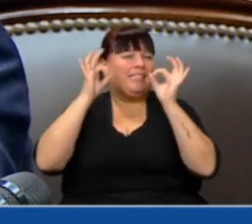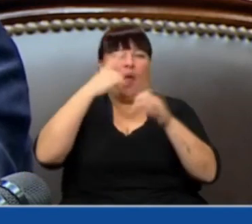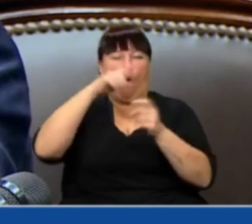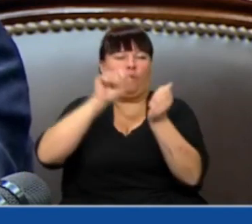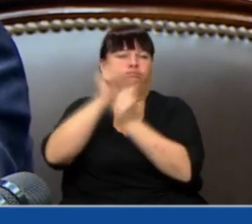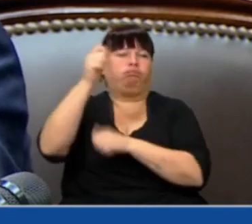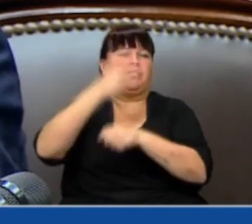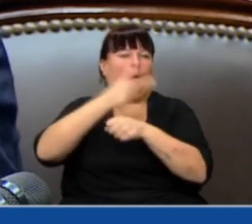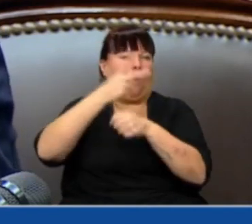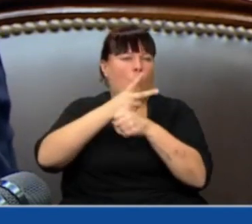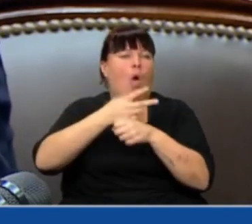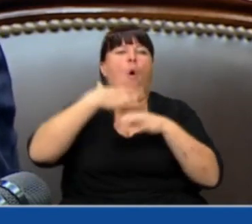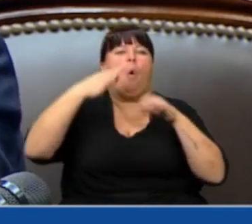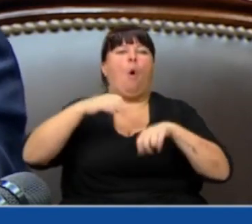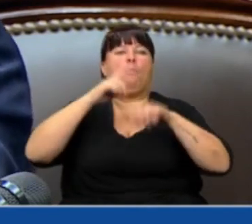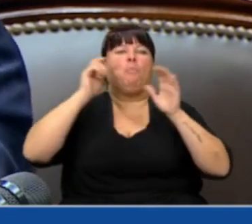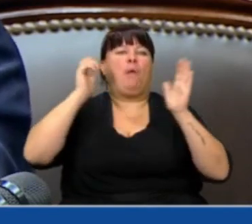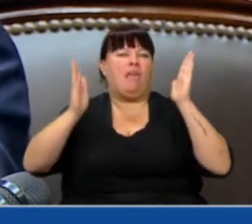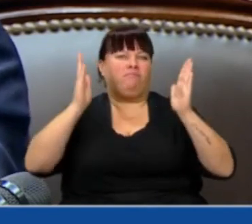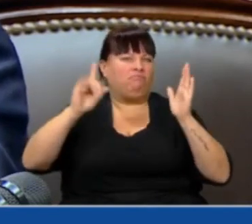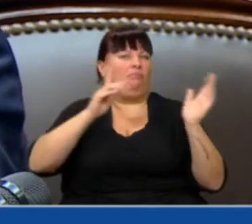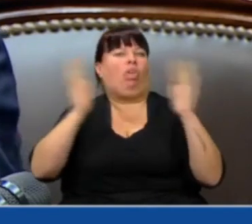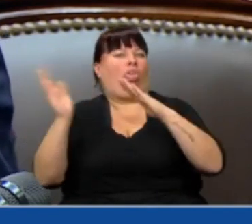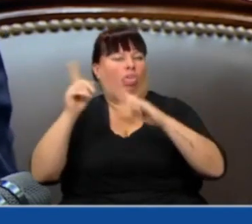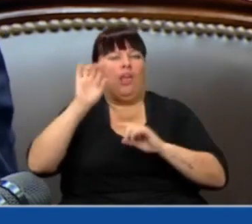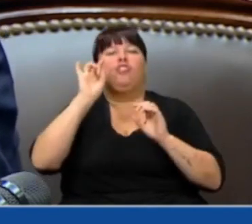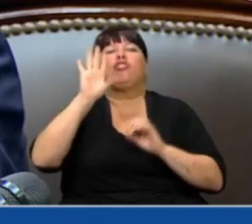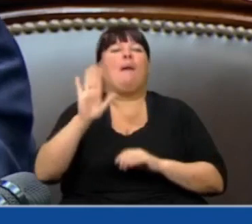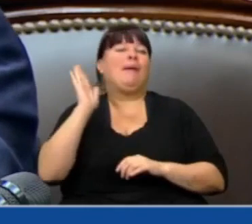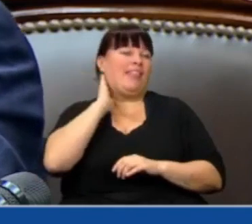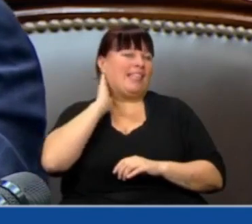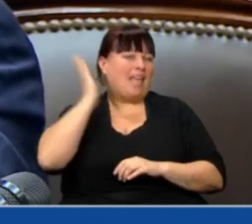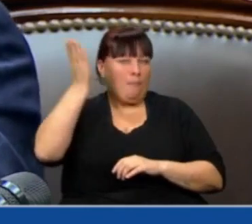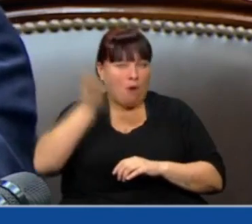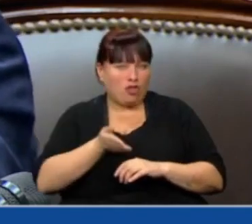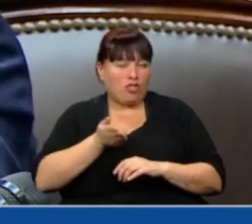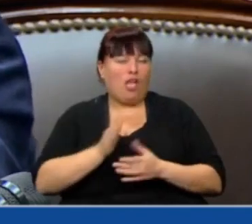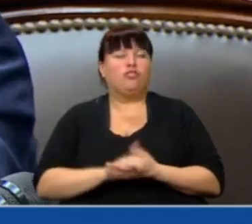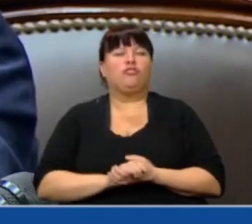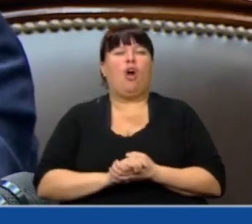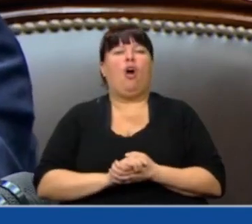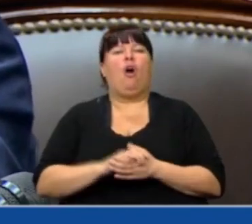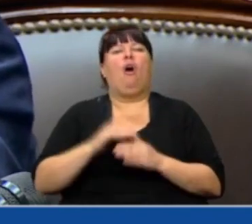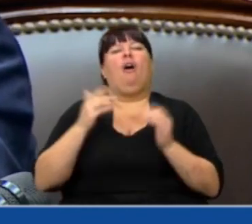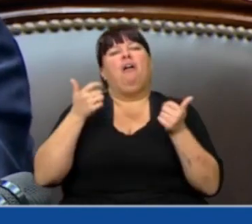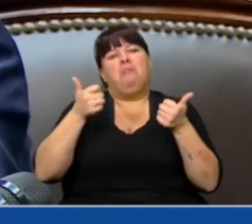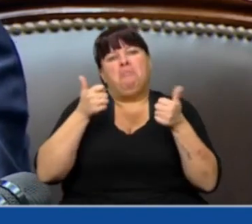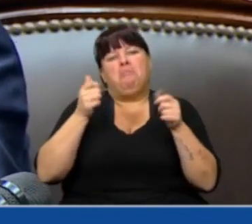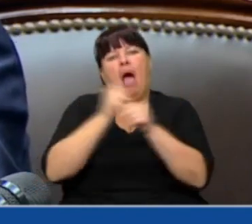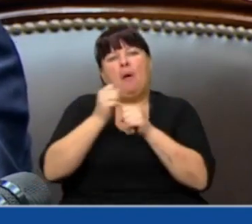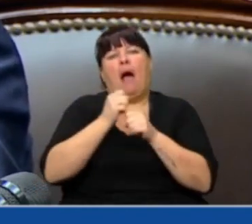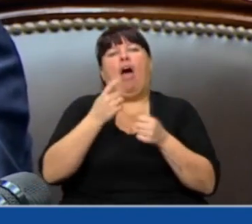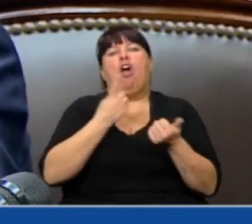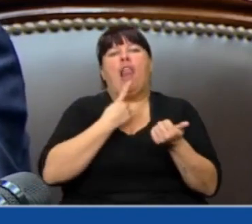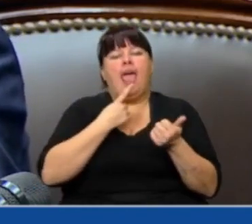año de la secundaria en tiempo y forma, y solo el 16% lo hacen con niveles satisfactorios en